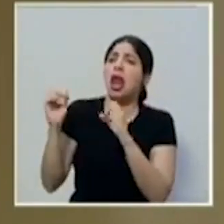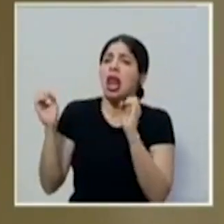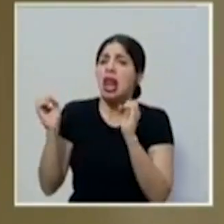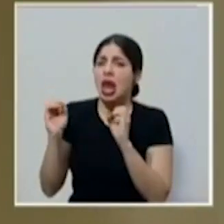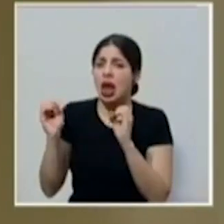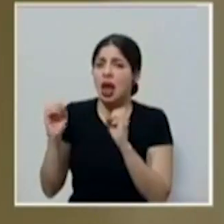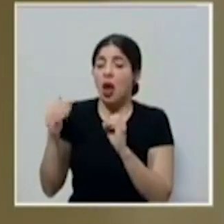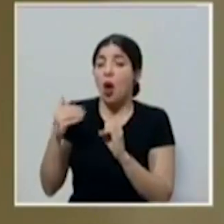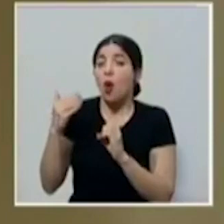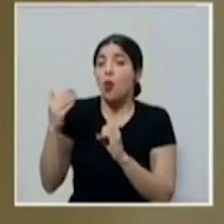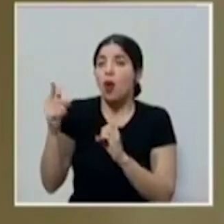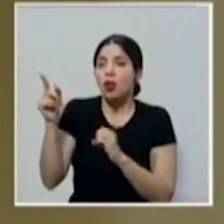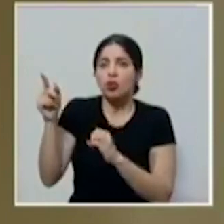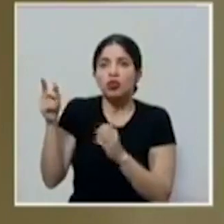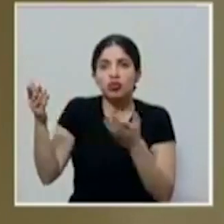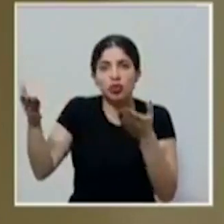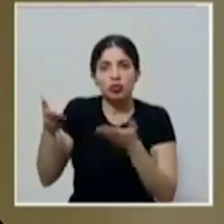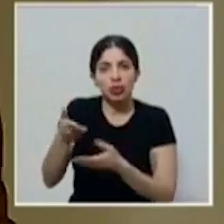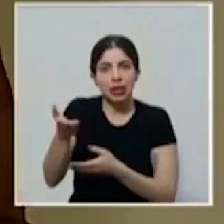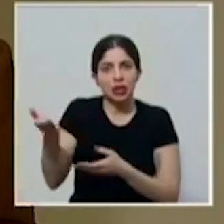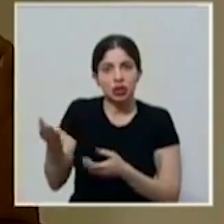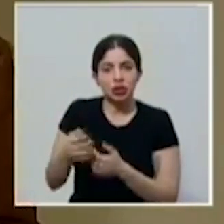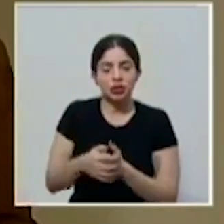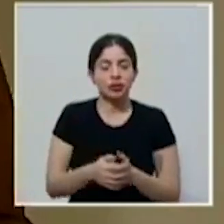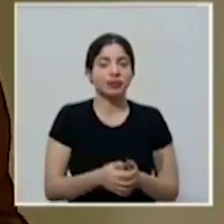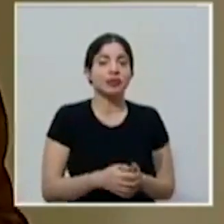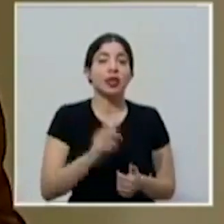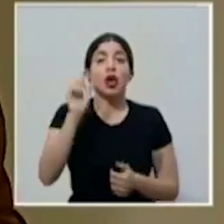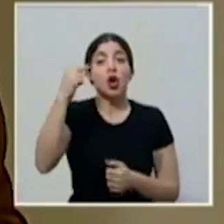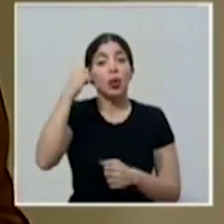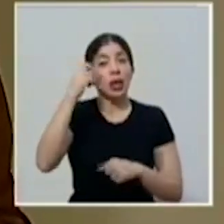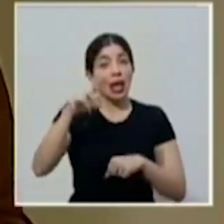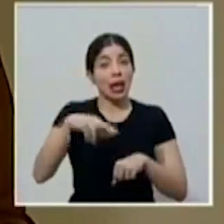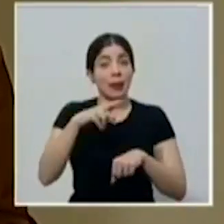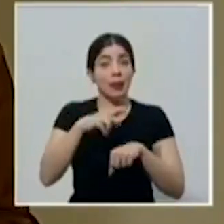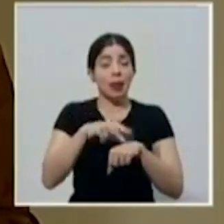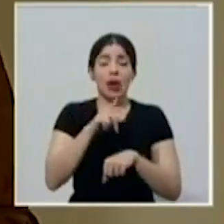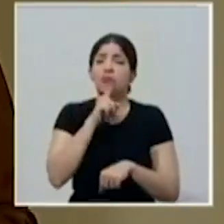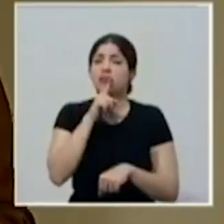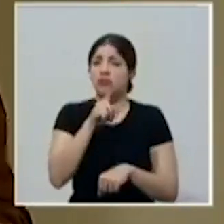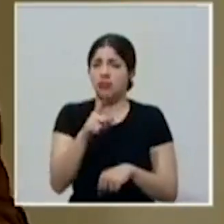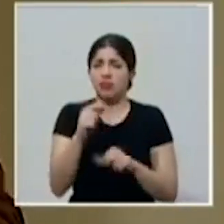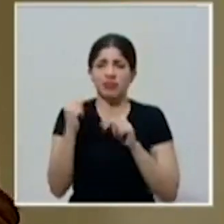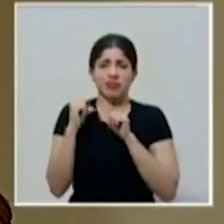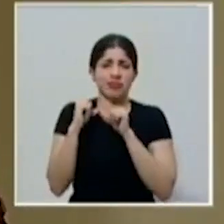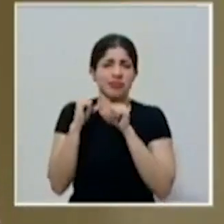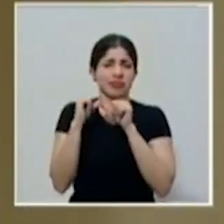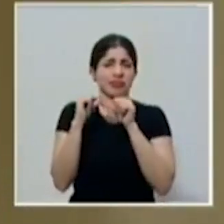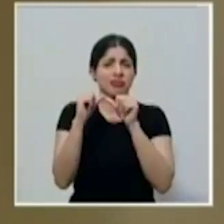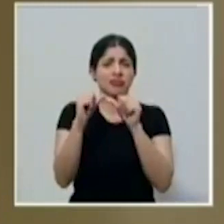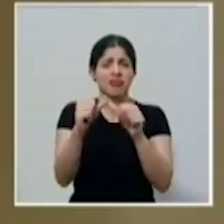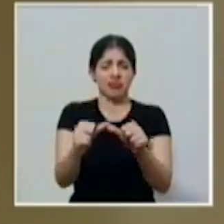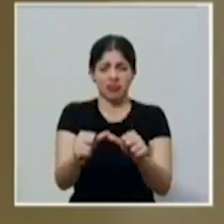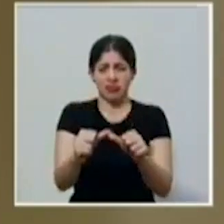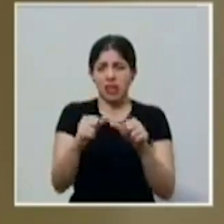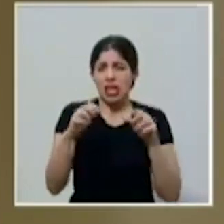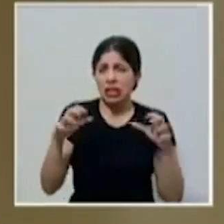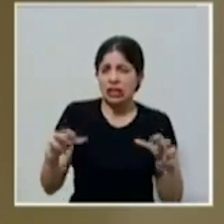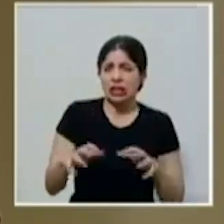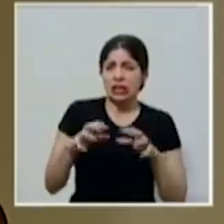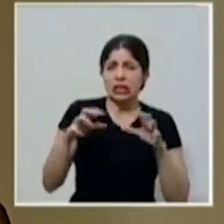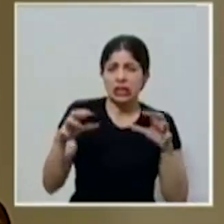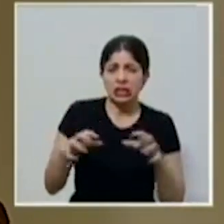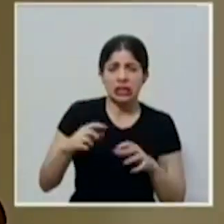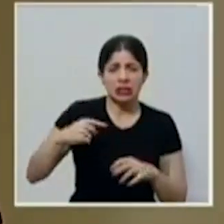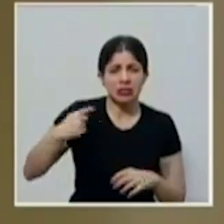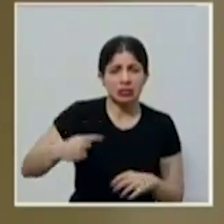¿Cuándo se les recibirá? El Gobierno de la República efectivamente ha mantenido una actuación, una actividad